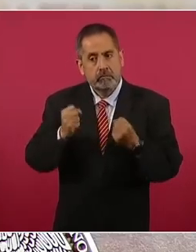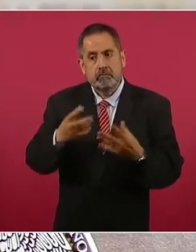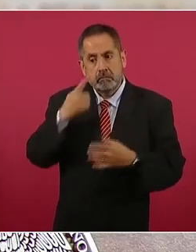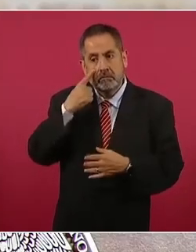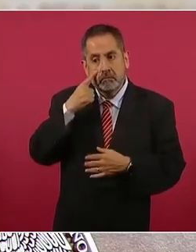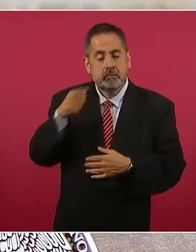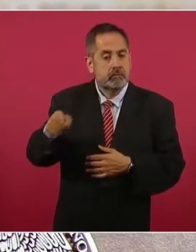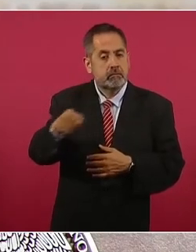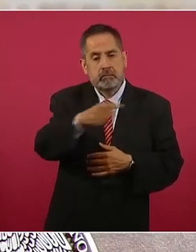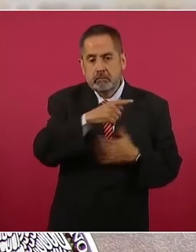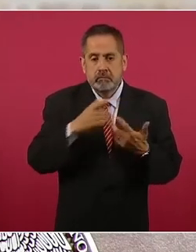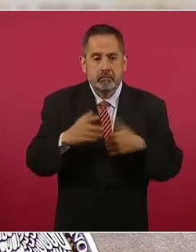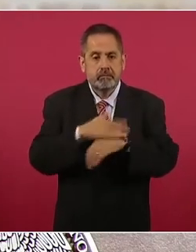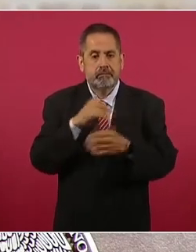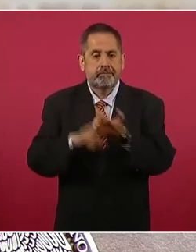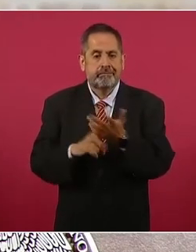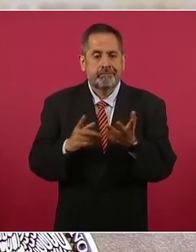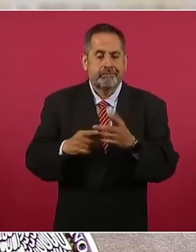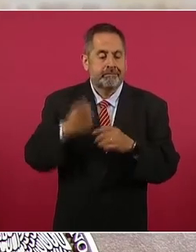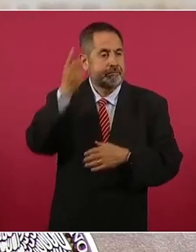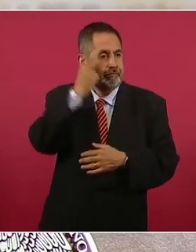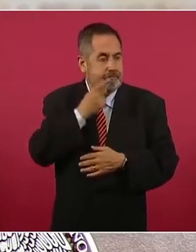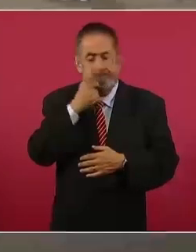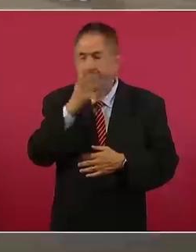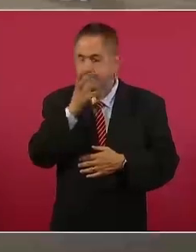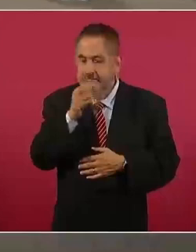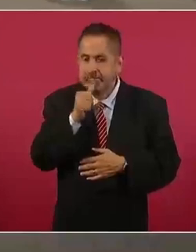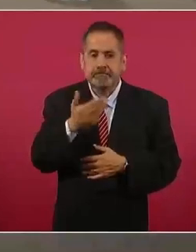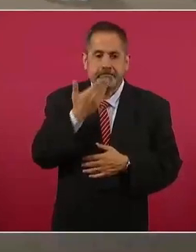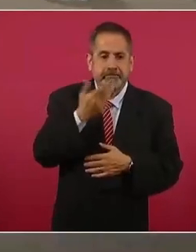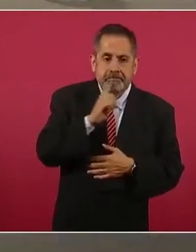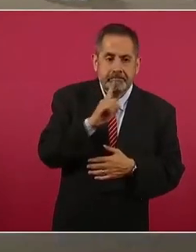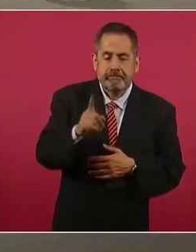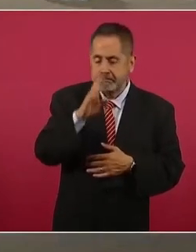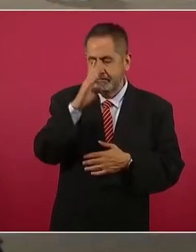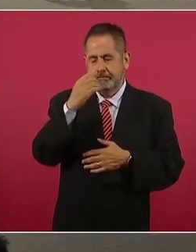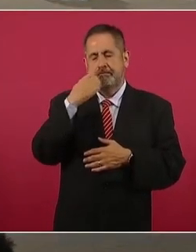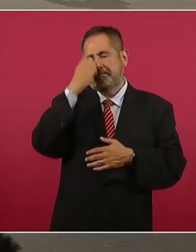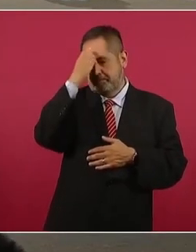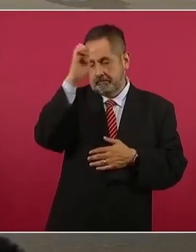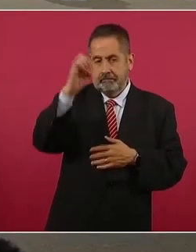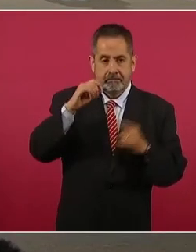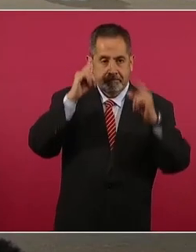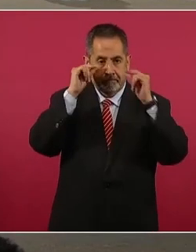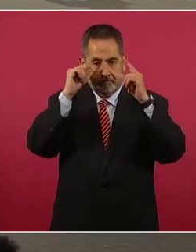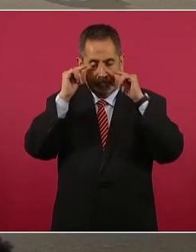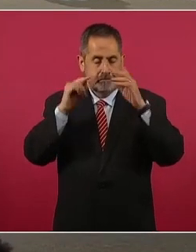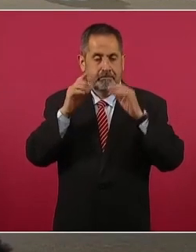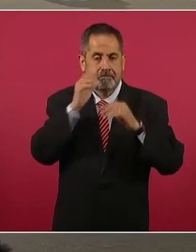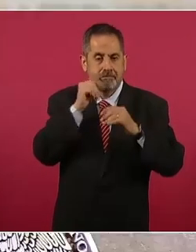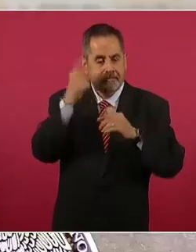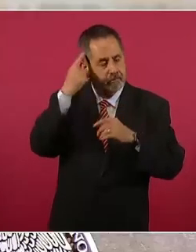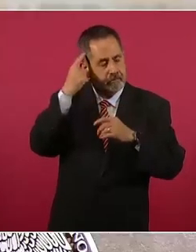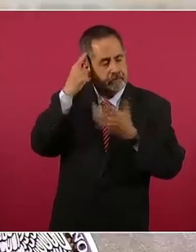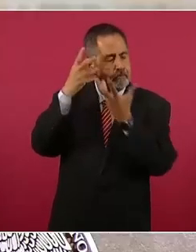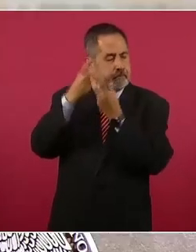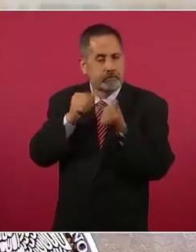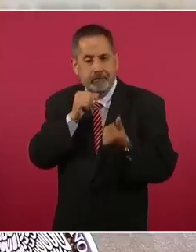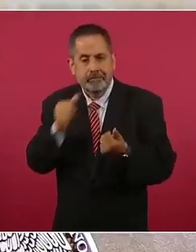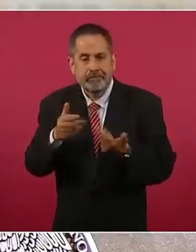derivados de la privación del sueño, la desalineación circadiana ya mencionada y las condiciones climáticas.